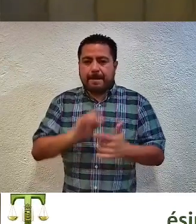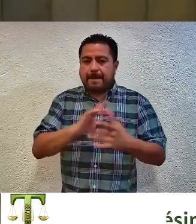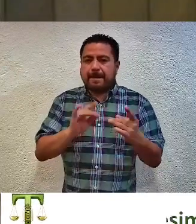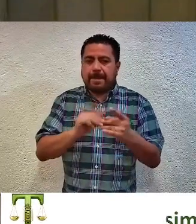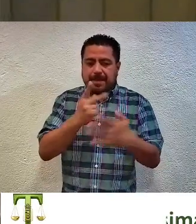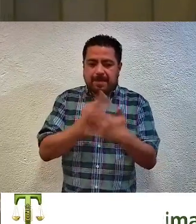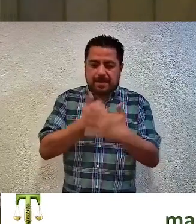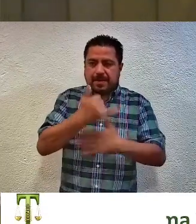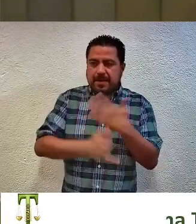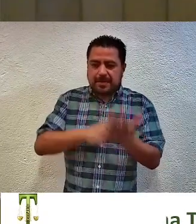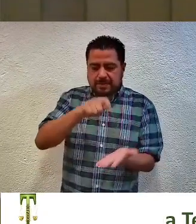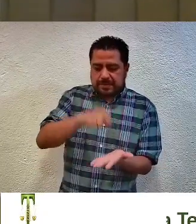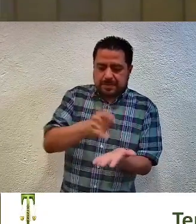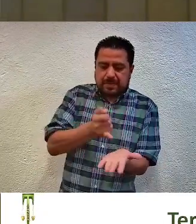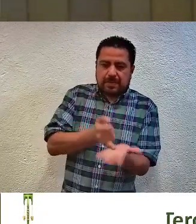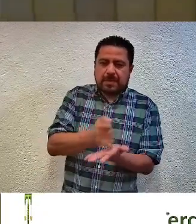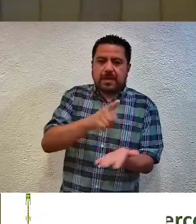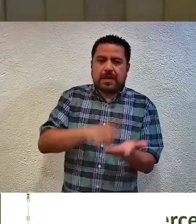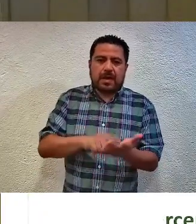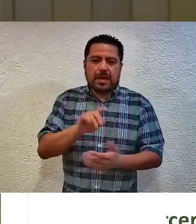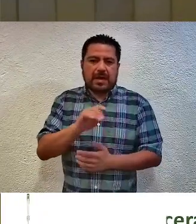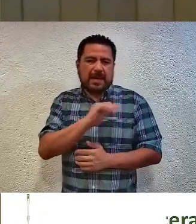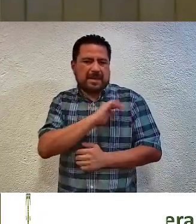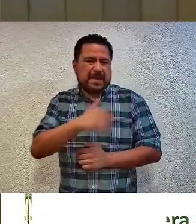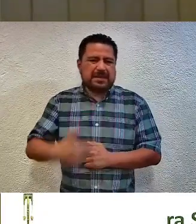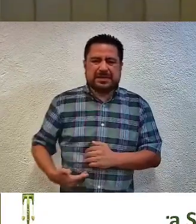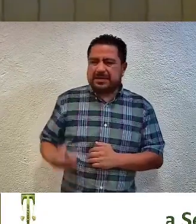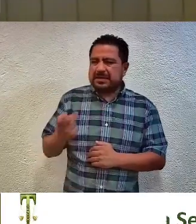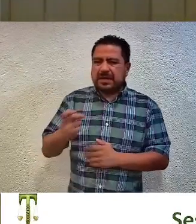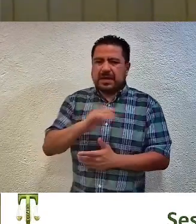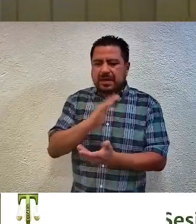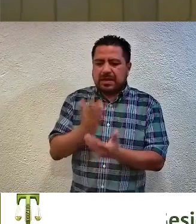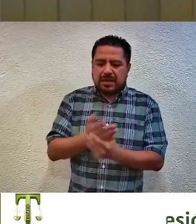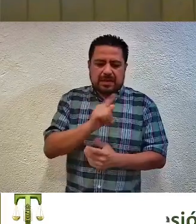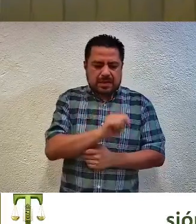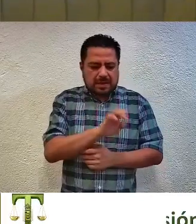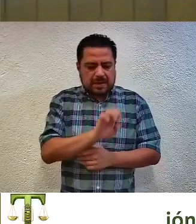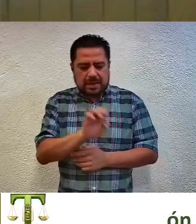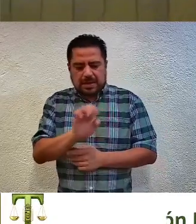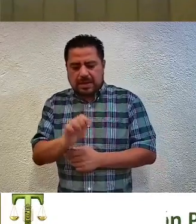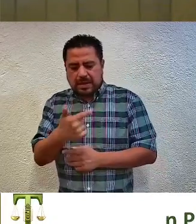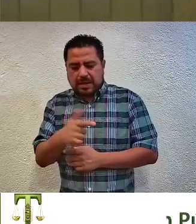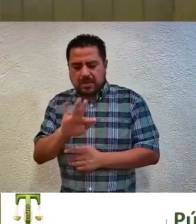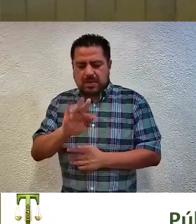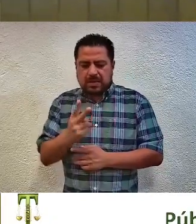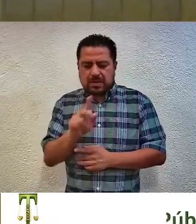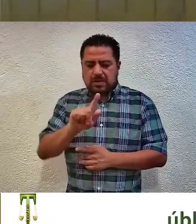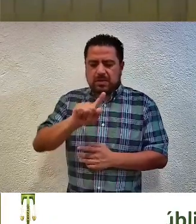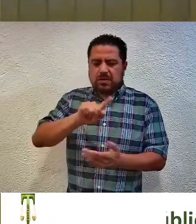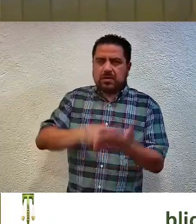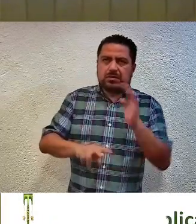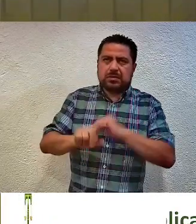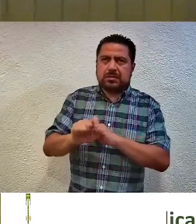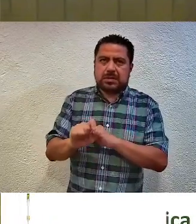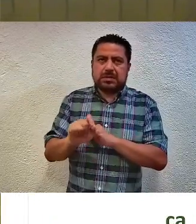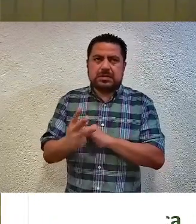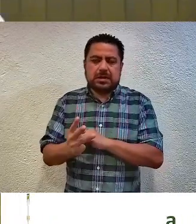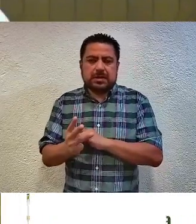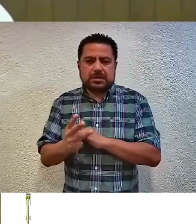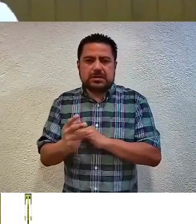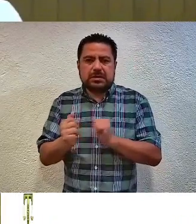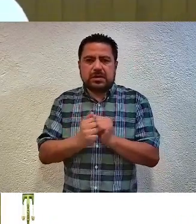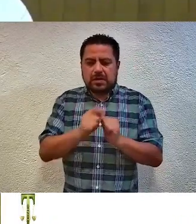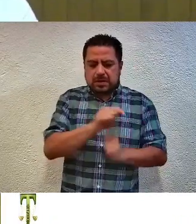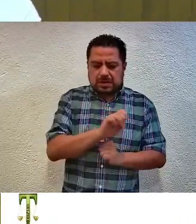con el proyecto de sentencia que propone la magistrada Evelyn Rodríguez Chinol en el expediente TEE, diagonal G, diagonal 42, diagonal 2023 acumulado, al